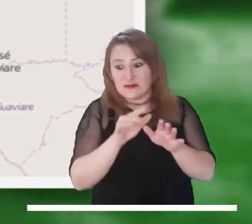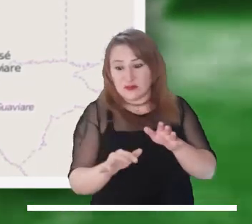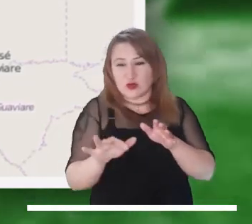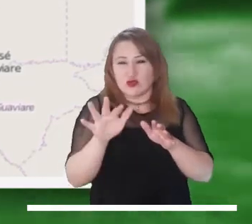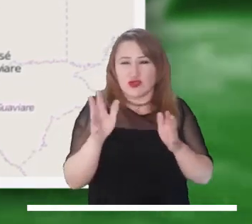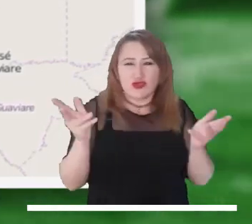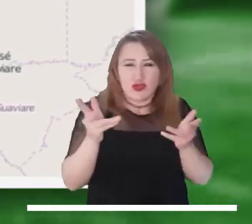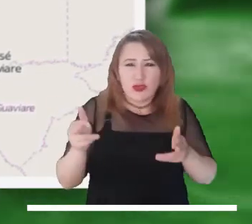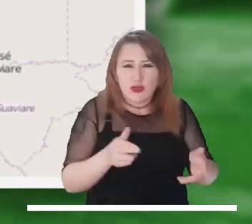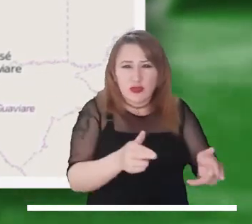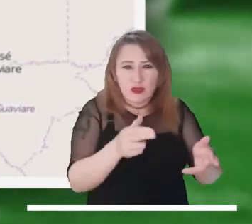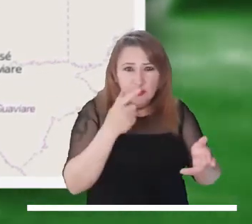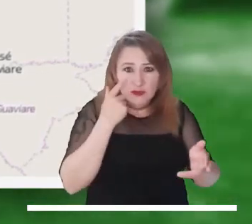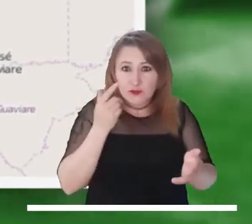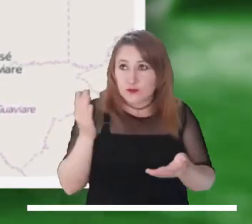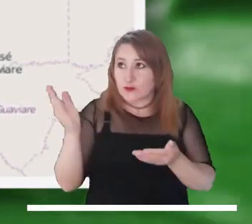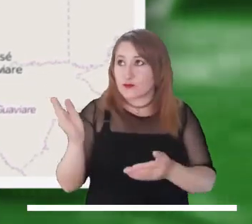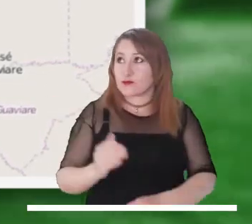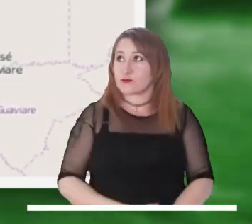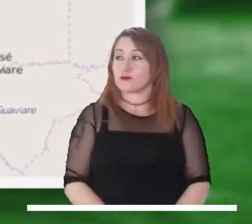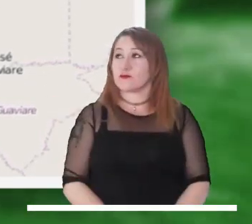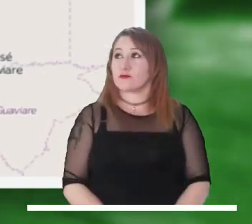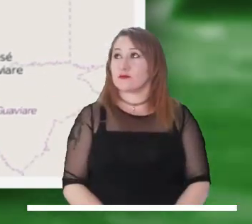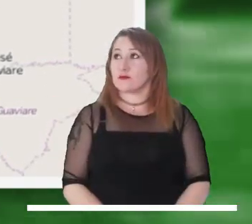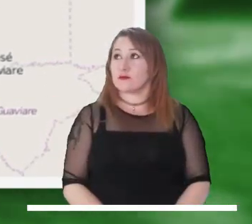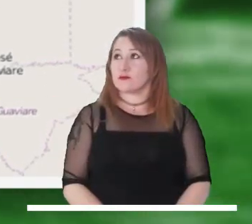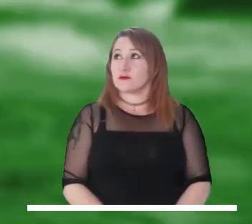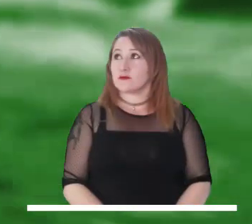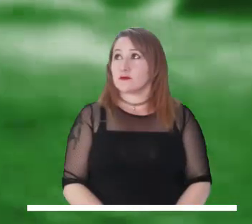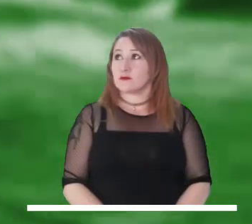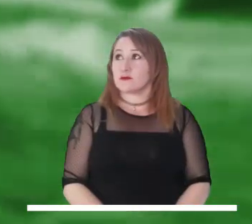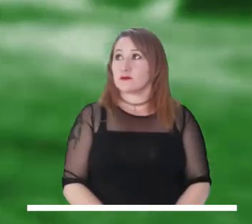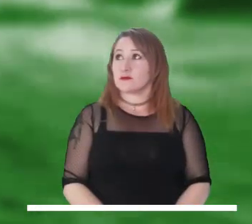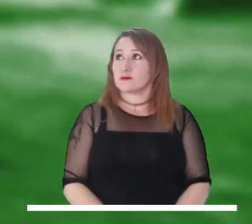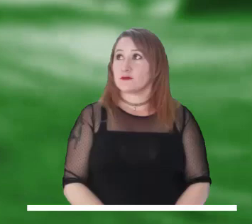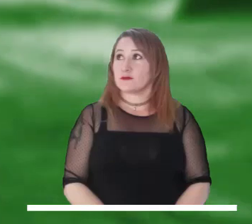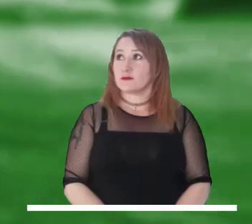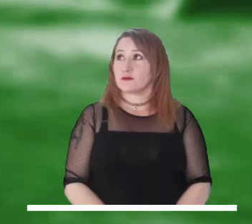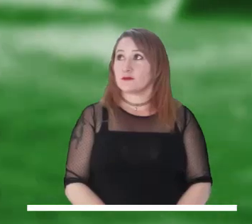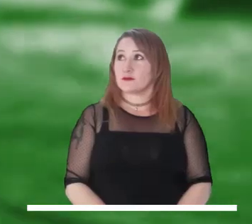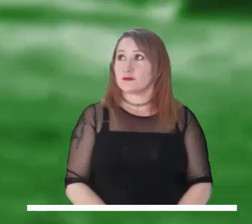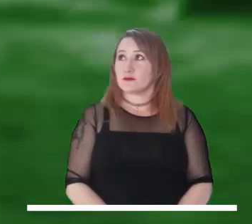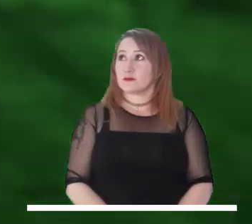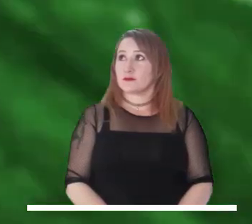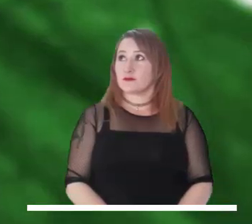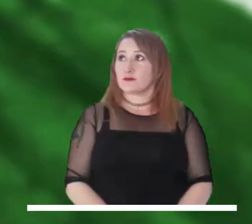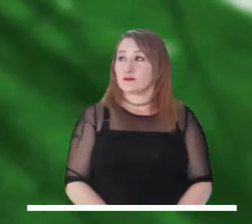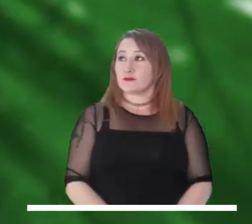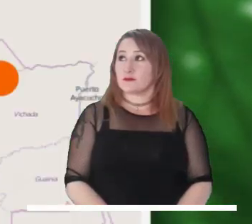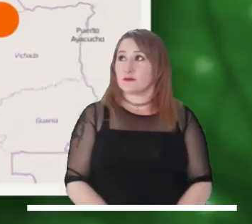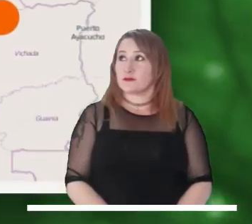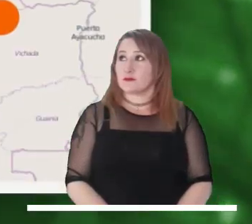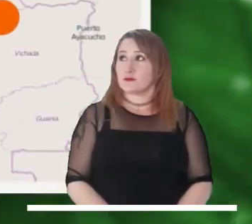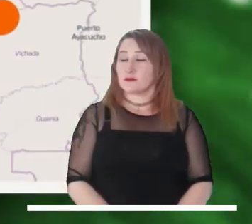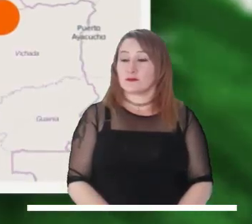desbordamientos registrados en el río Morales, en Tuluá y en el río Tarazá, en el municipio de Tarazá, Antioquia.